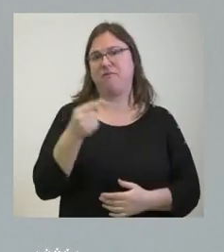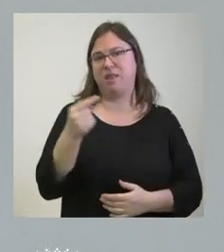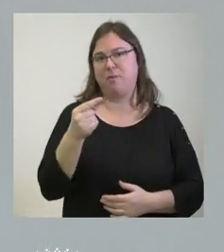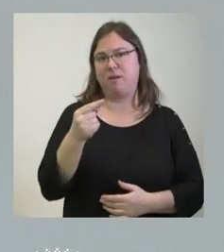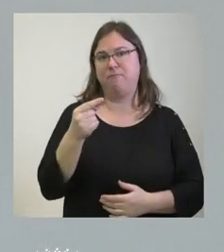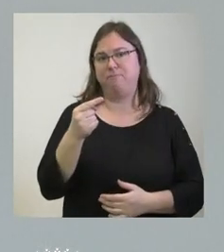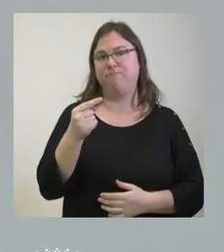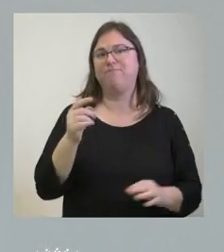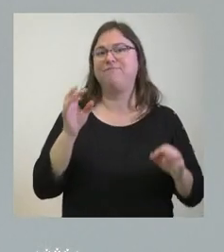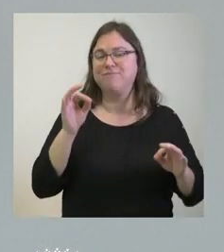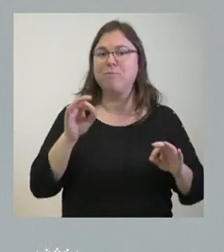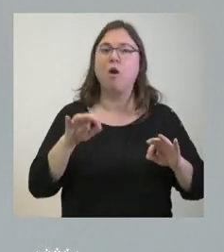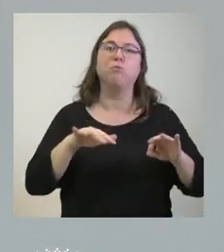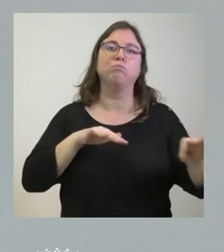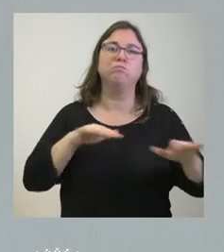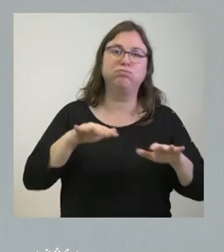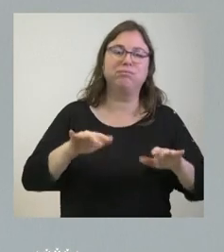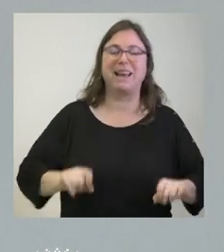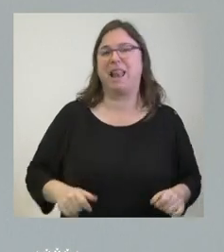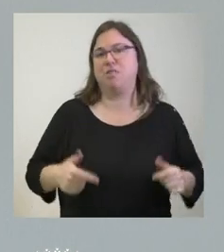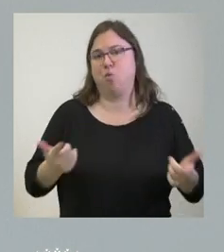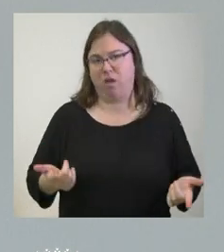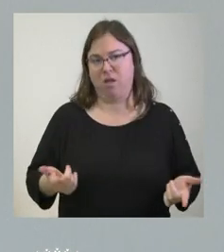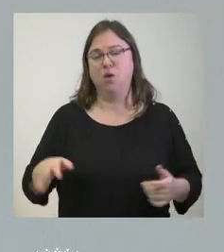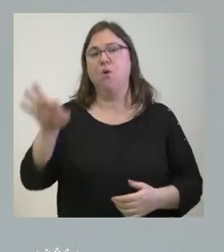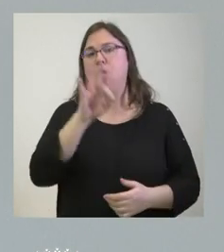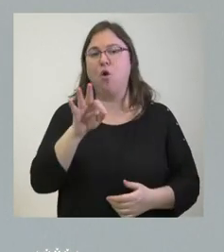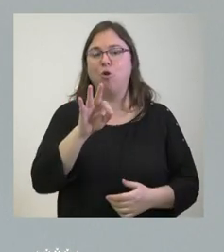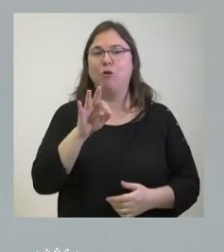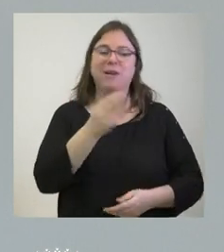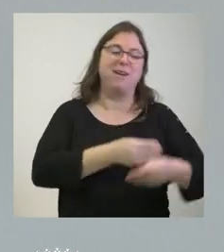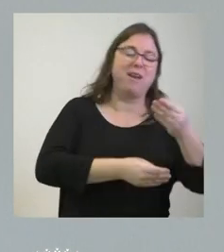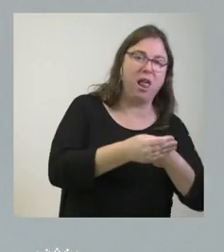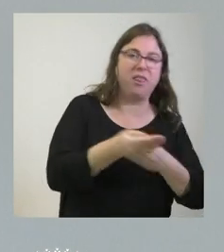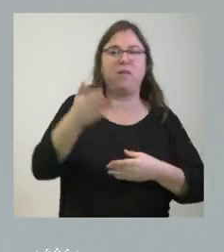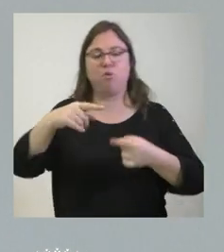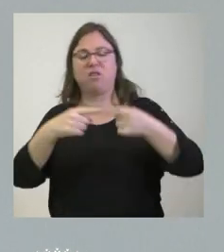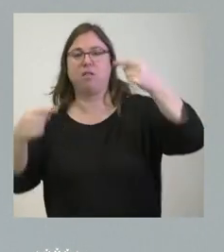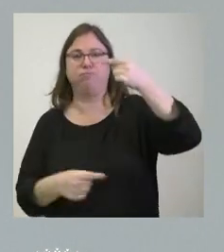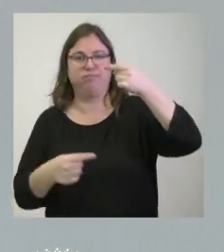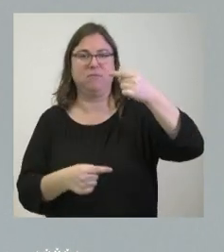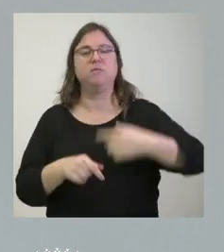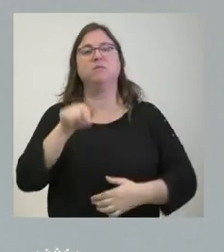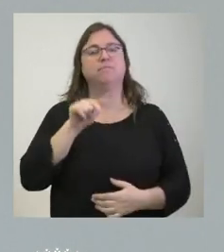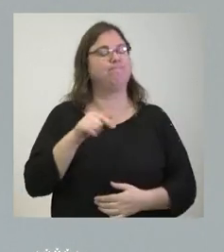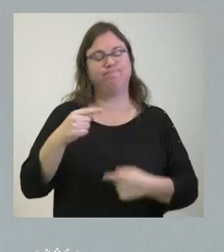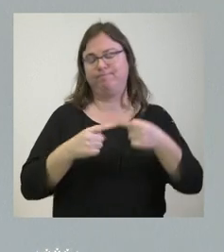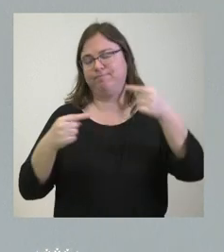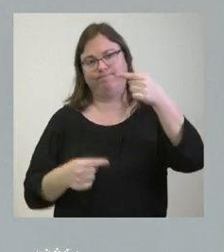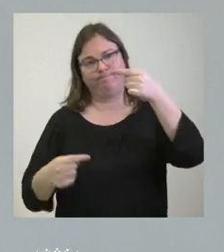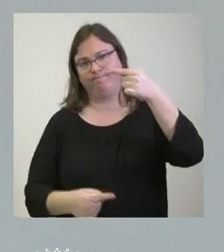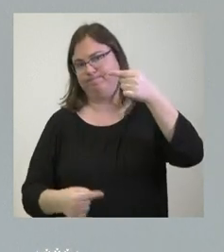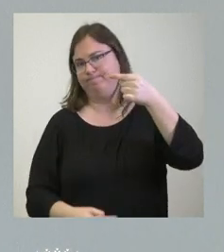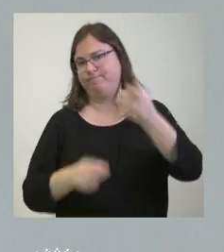de vista del movimiento natural de la población o del saldo vegetativo que es claramente negativo en nuestra